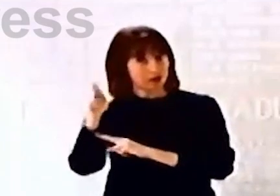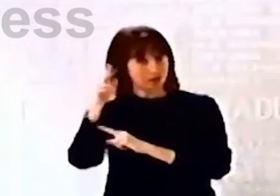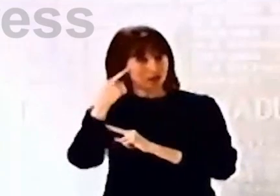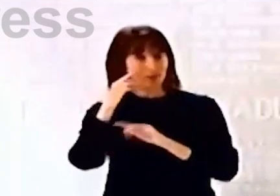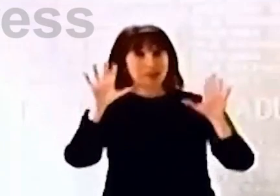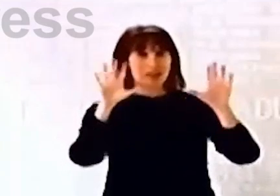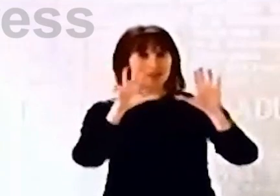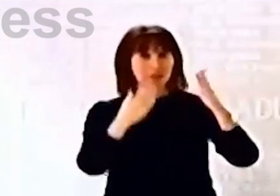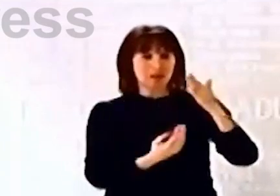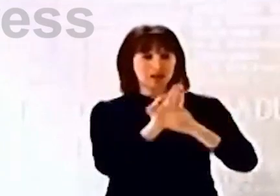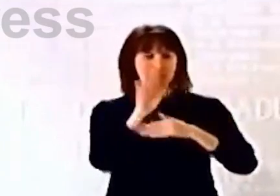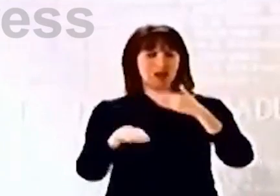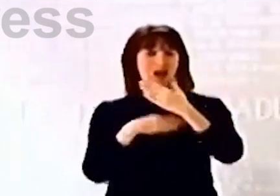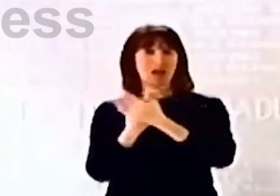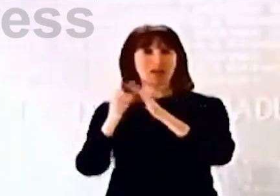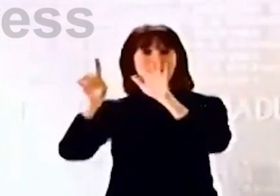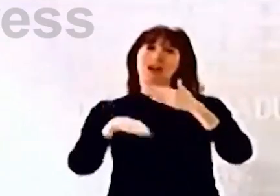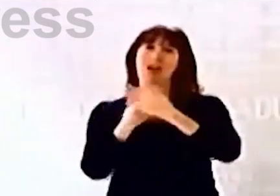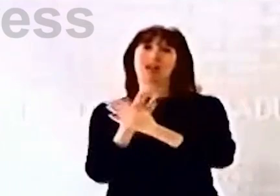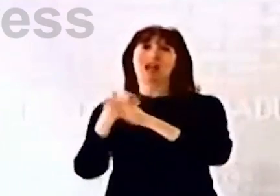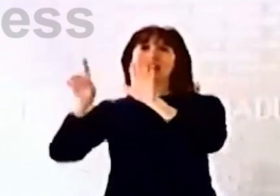de 10 de la mañana a 18 horas.